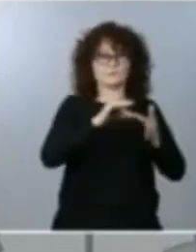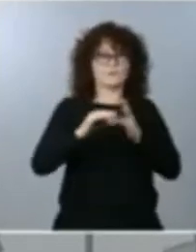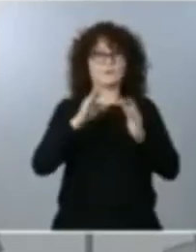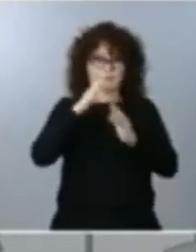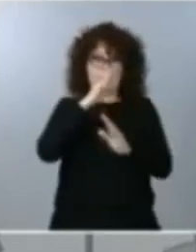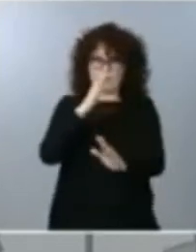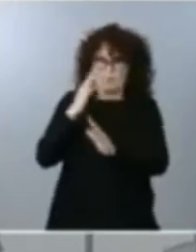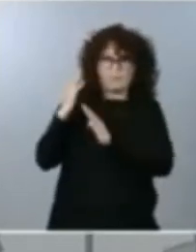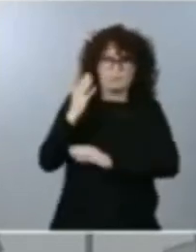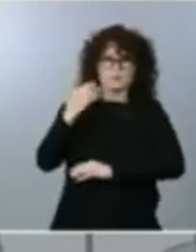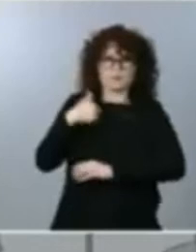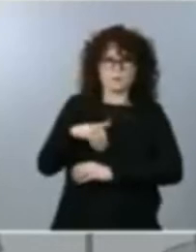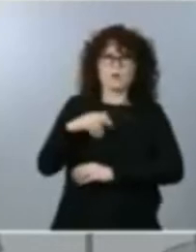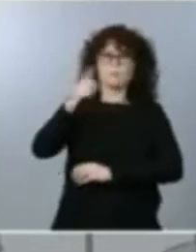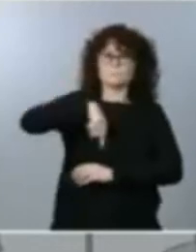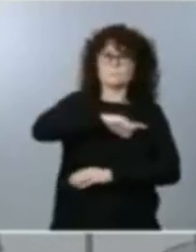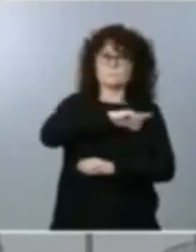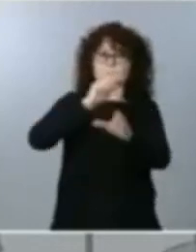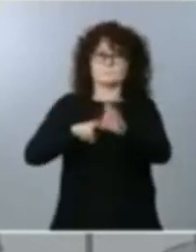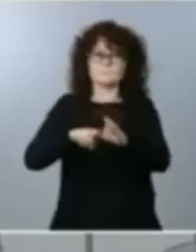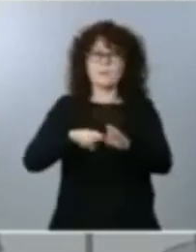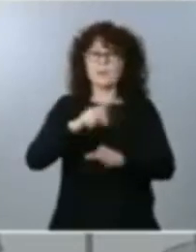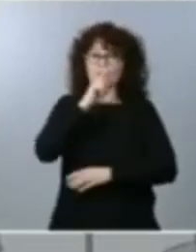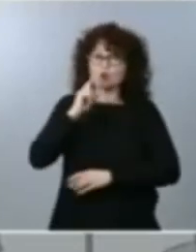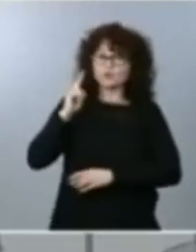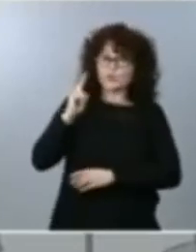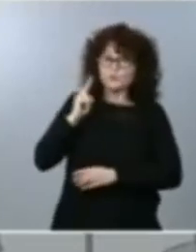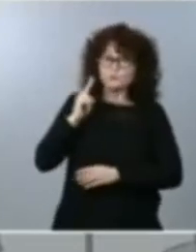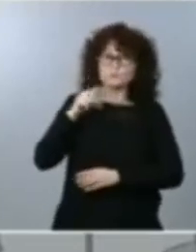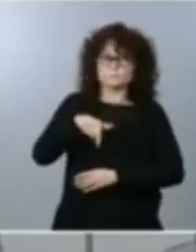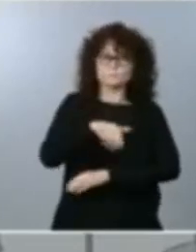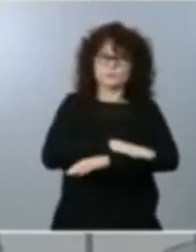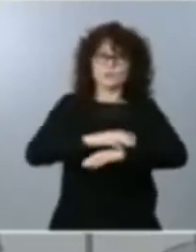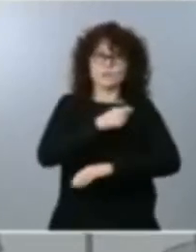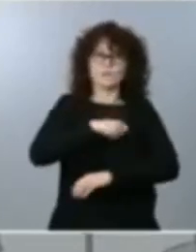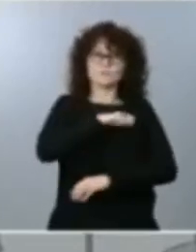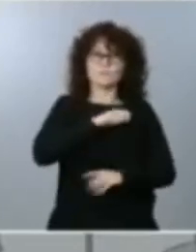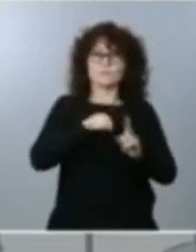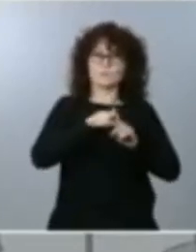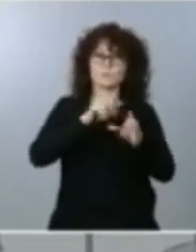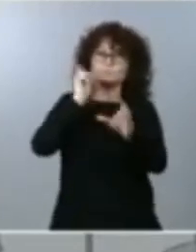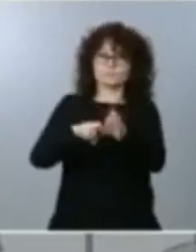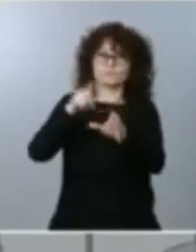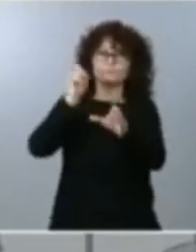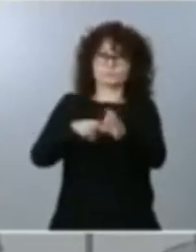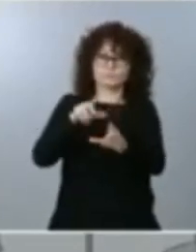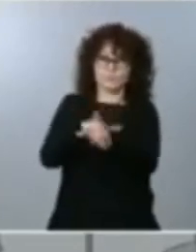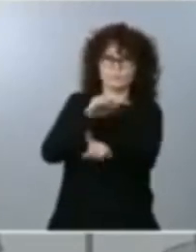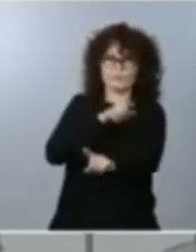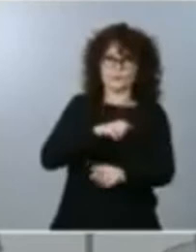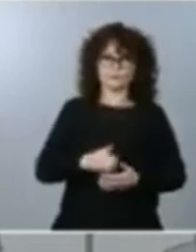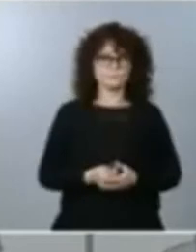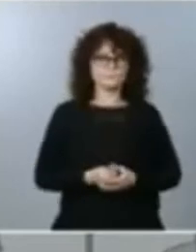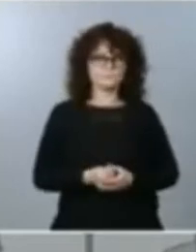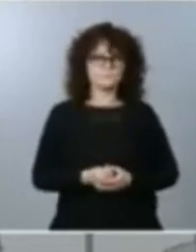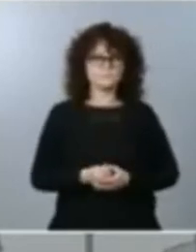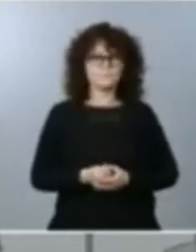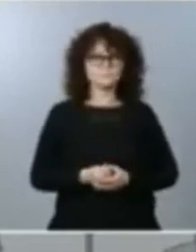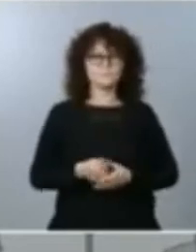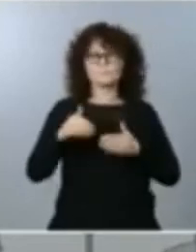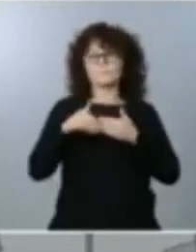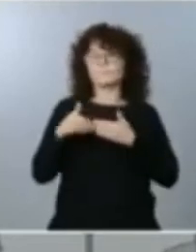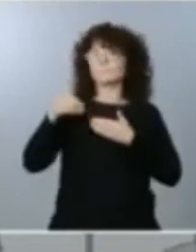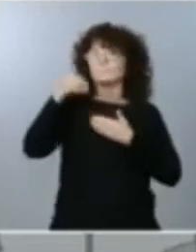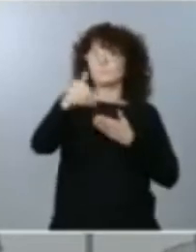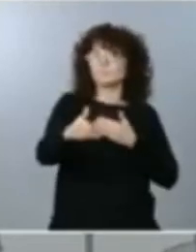en estos últimos dos años, el Gobierno de España ha reforzado mucho nuestra participación en este foro. De cara al futuro, creo que